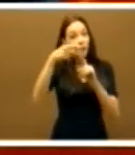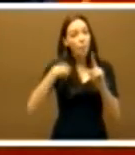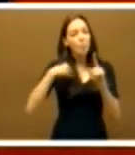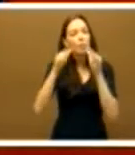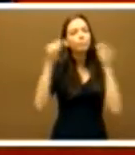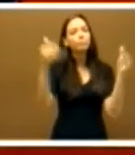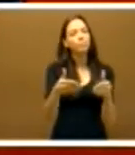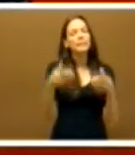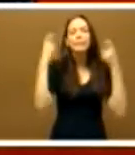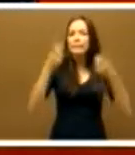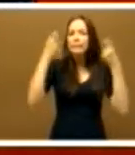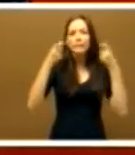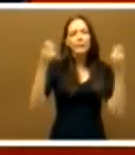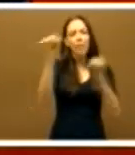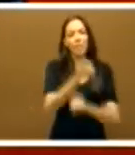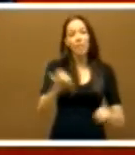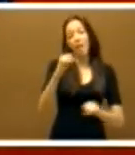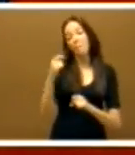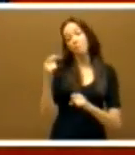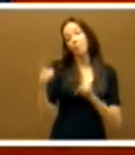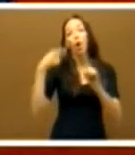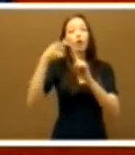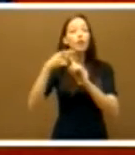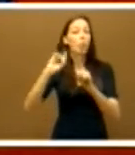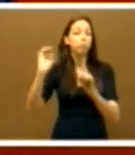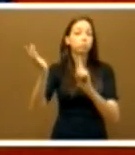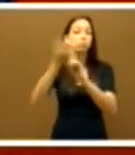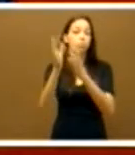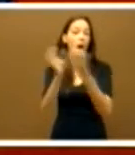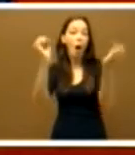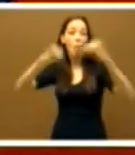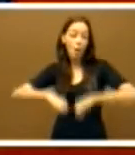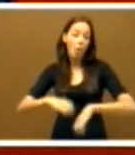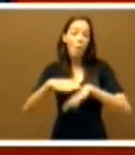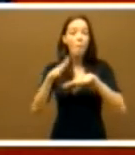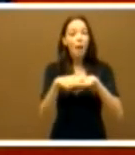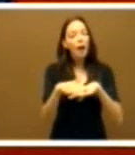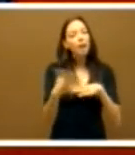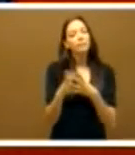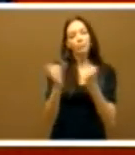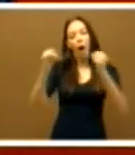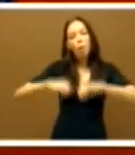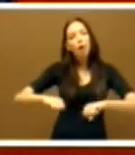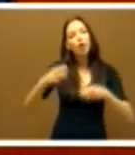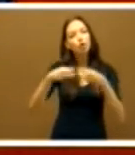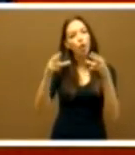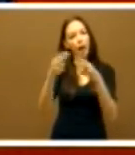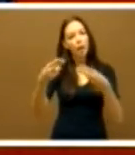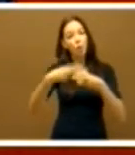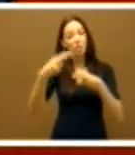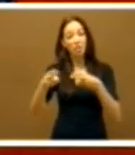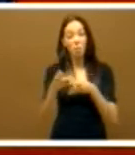desde luego basar cualquier acuerdo que pueda lograrse respetando lo que este pacto social y político nacido del diálogo social reforzado